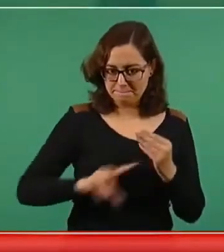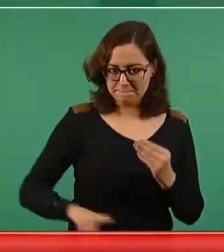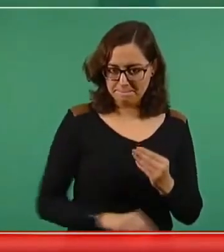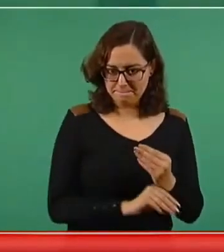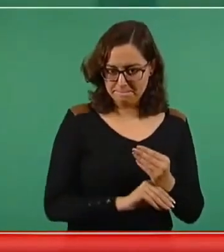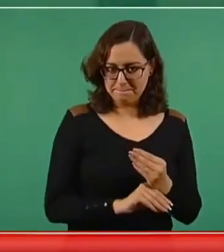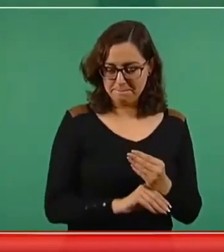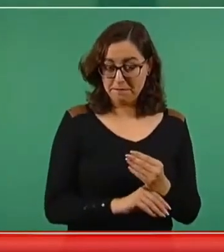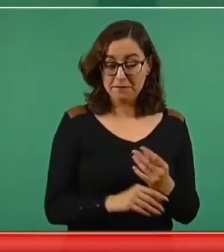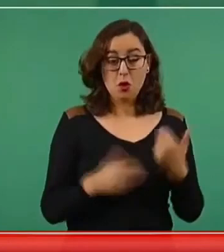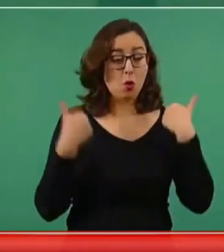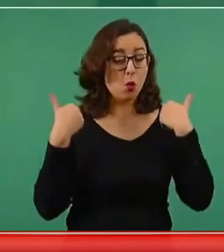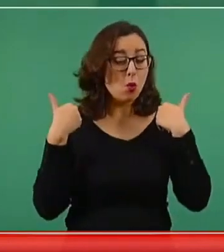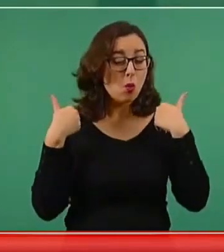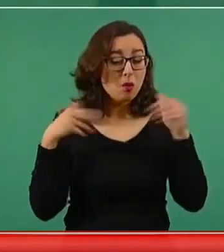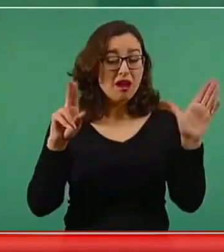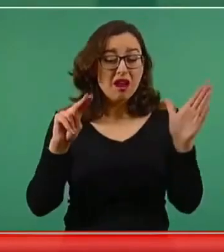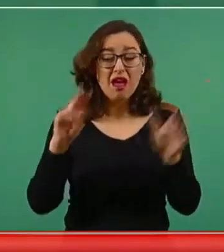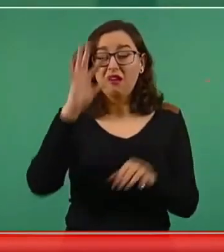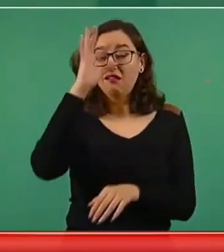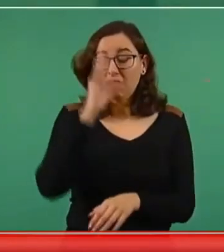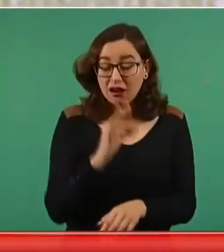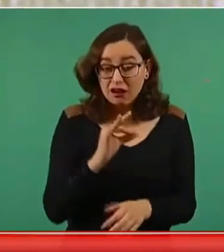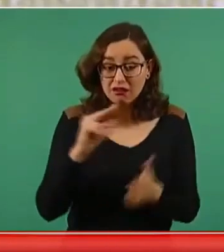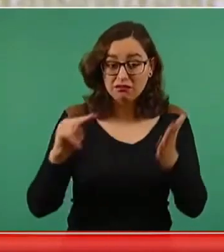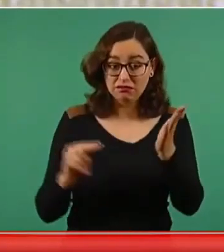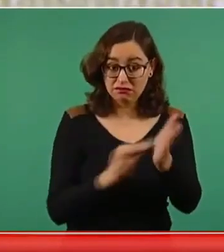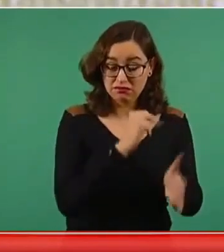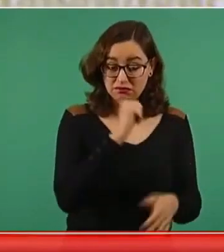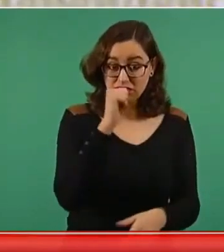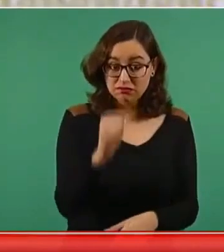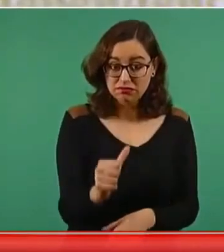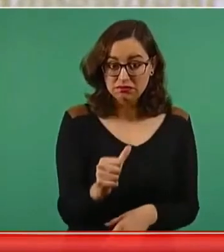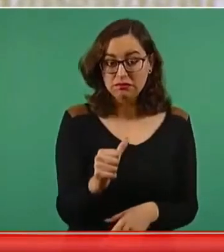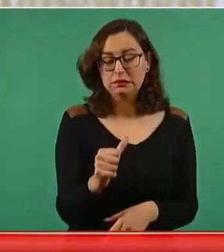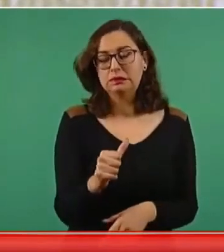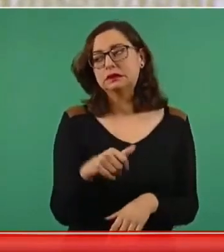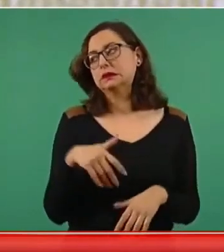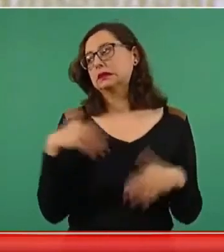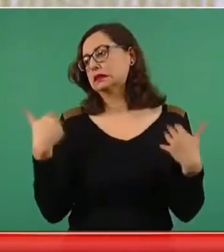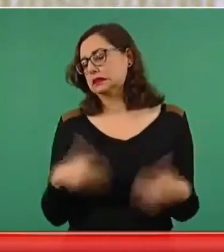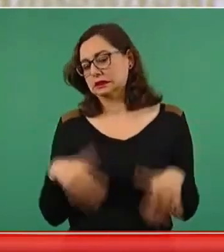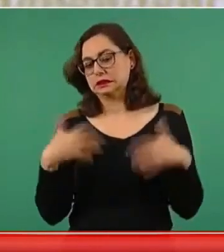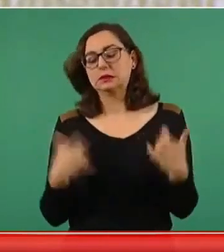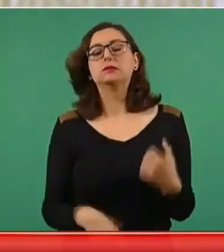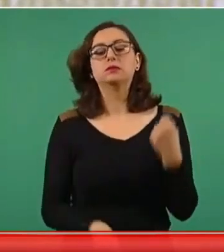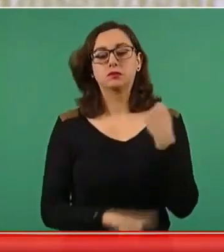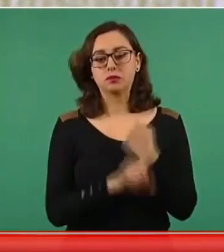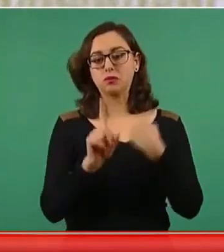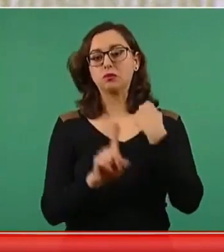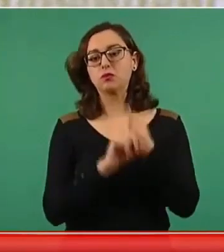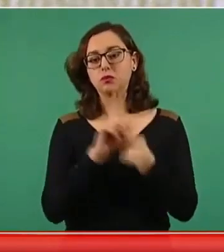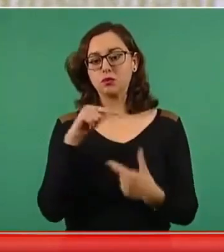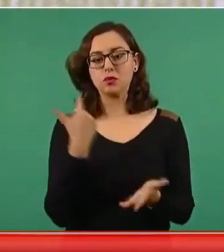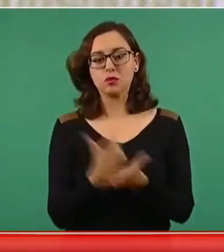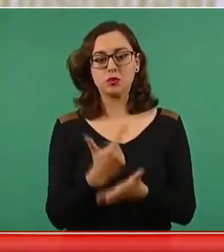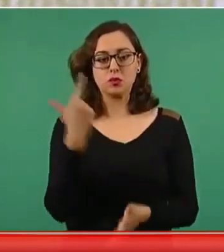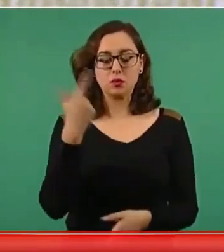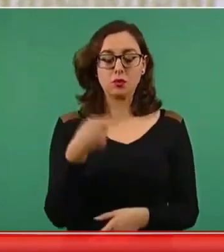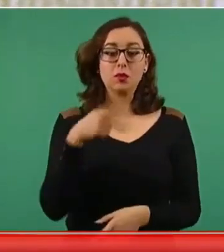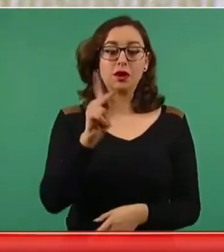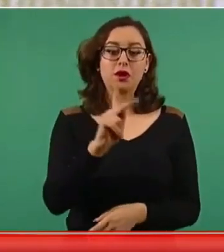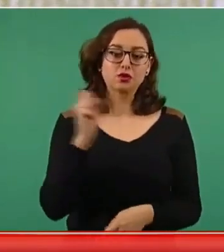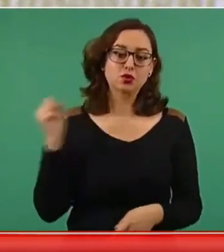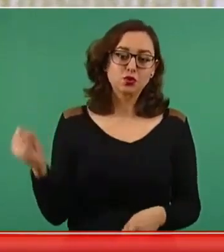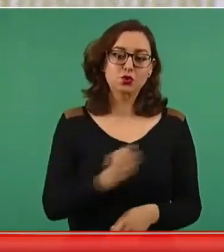Pero si no lo hubiésemos logrado, tendríamos problemas. Ahora, por el